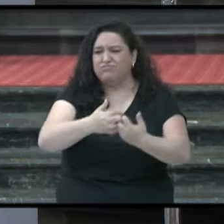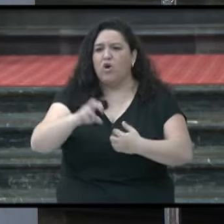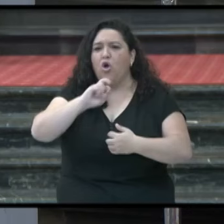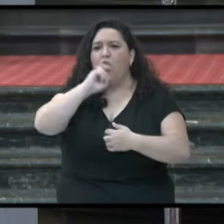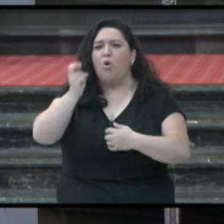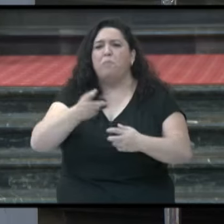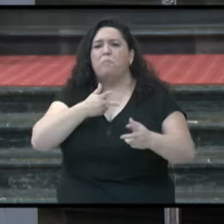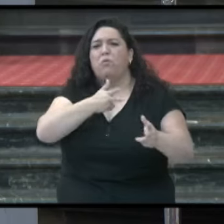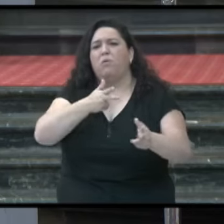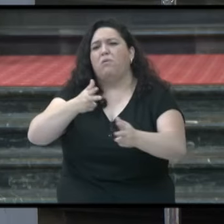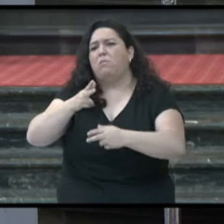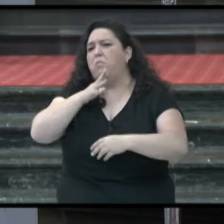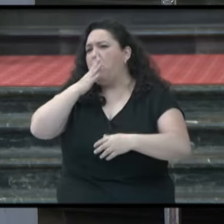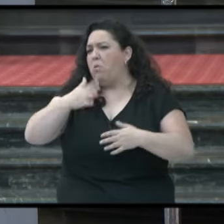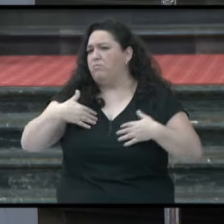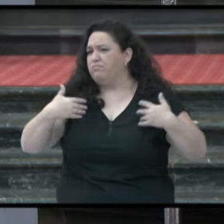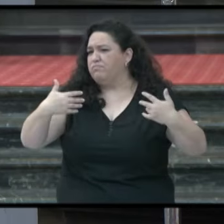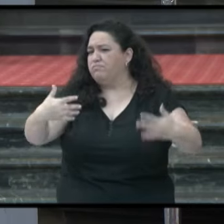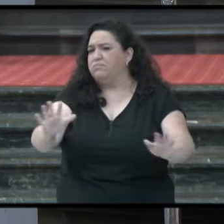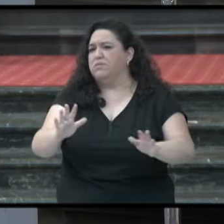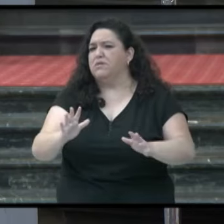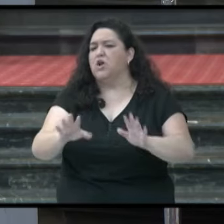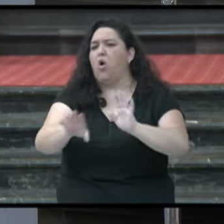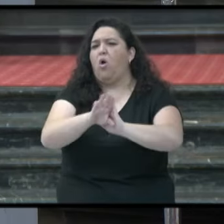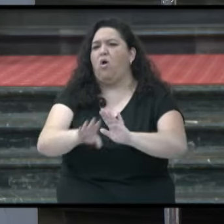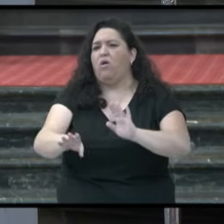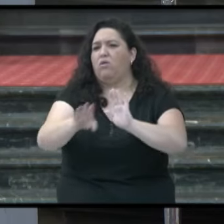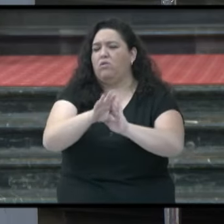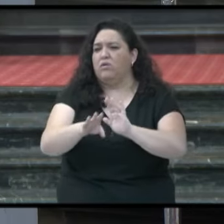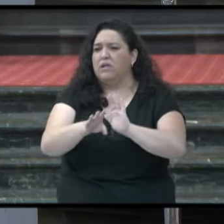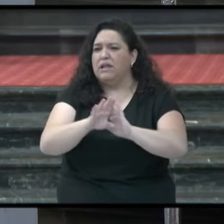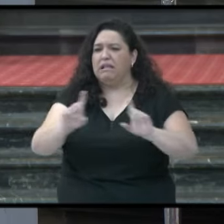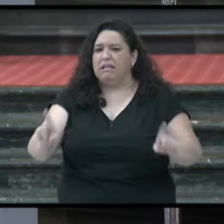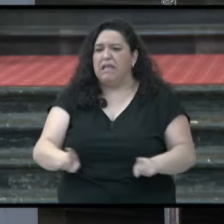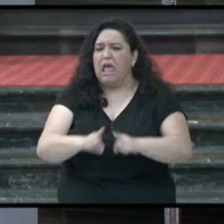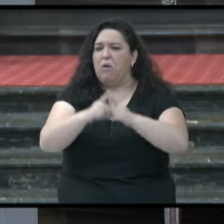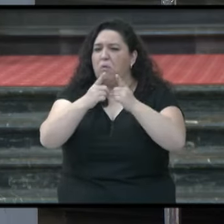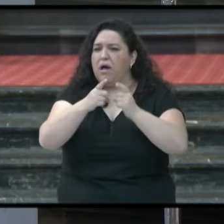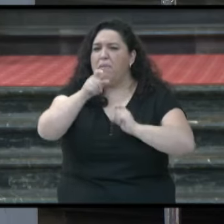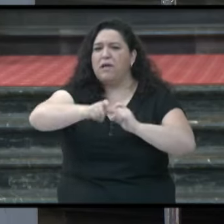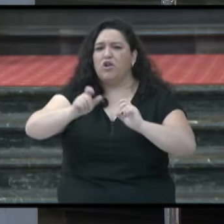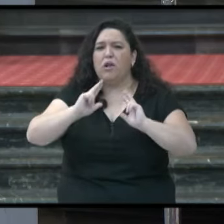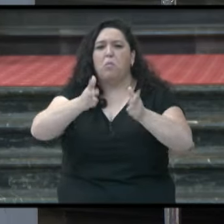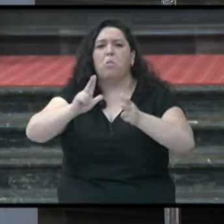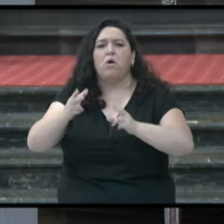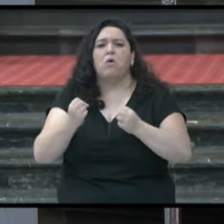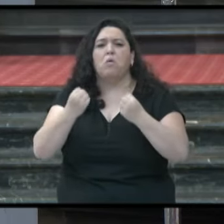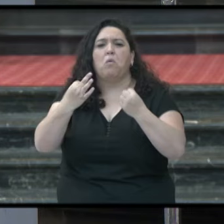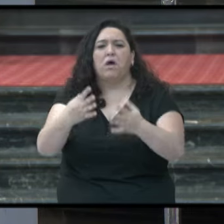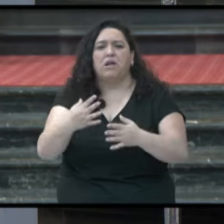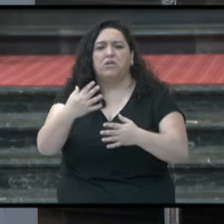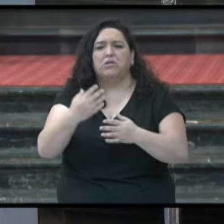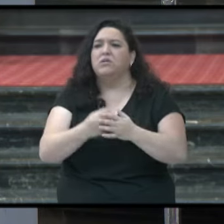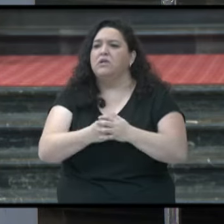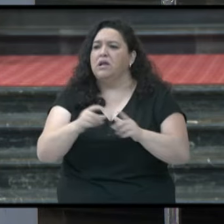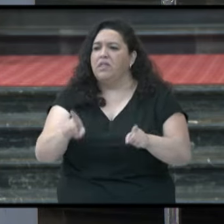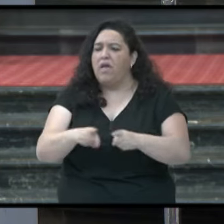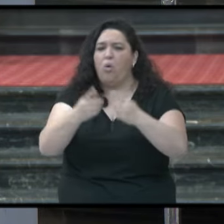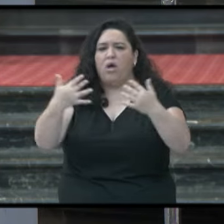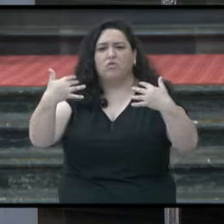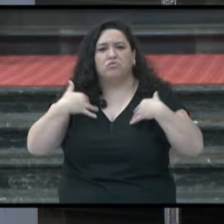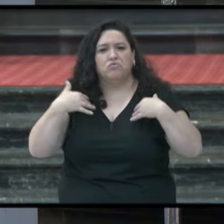armamento y seguir adelante, aunque sean miles y miles los que sean víctimas